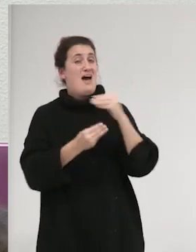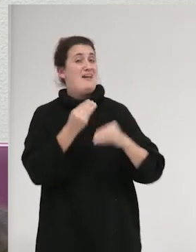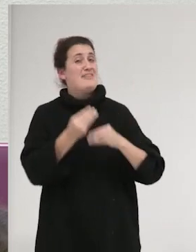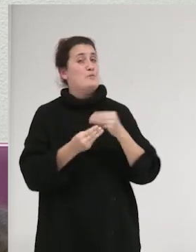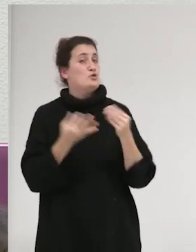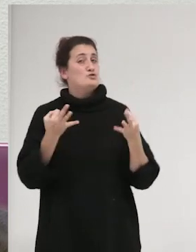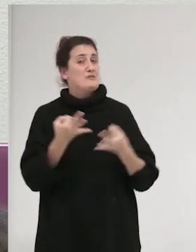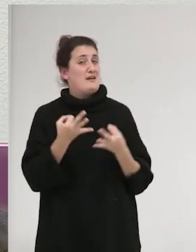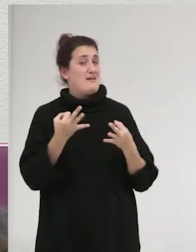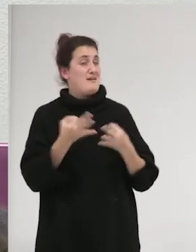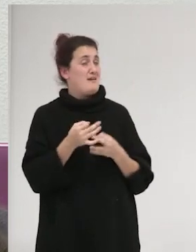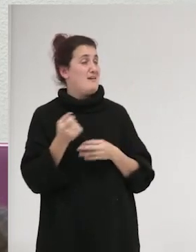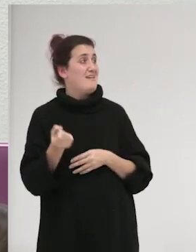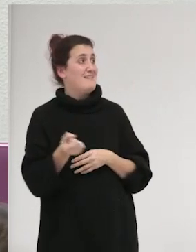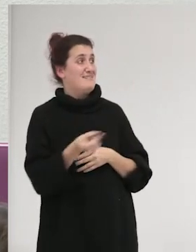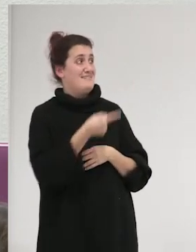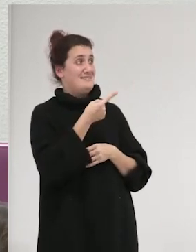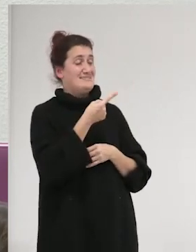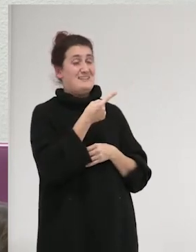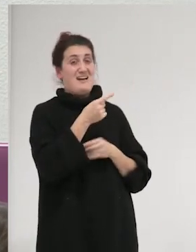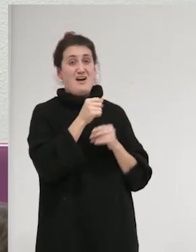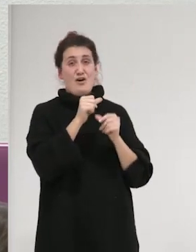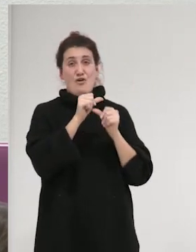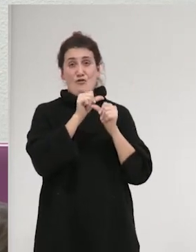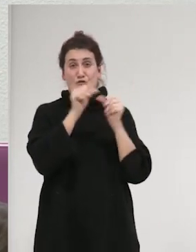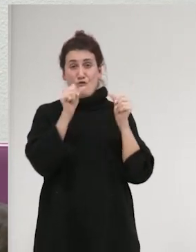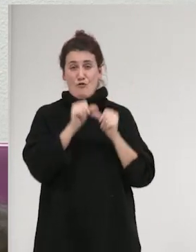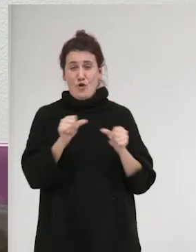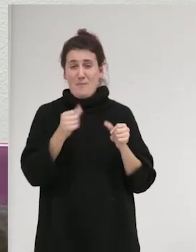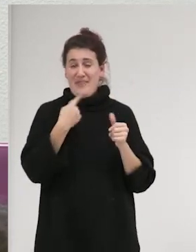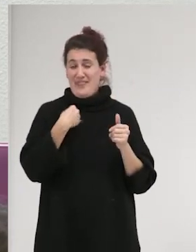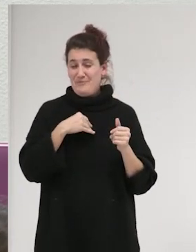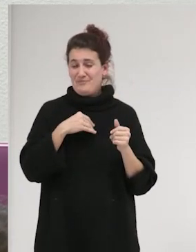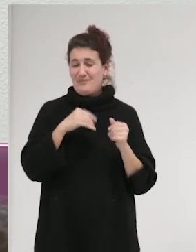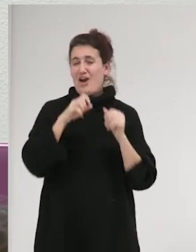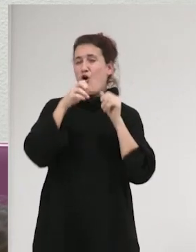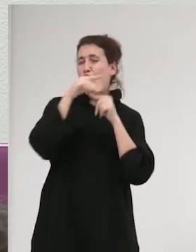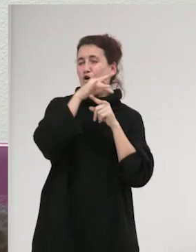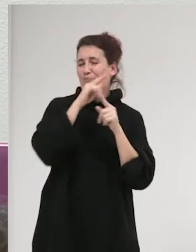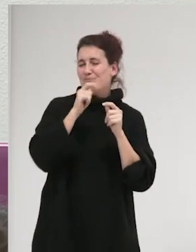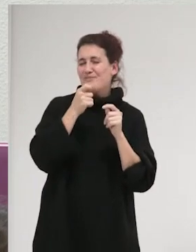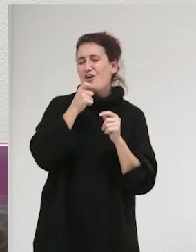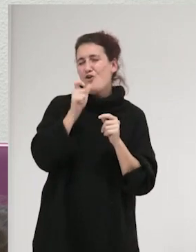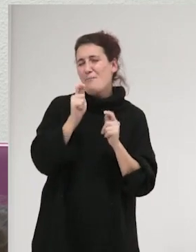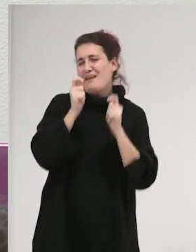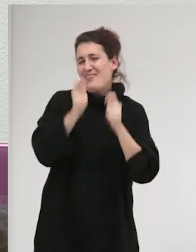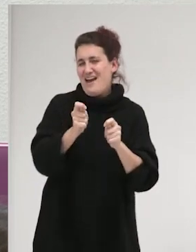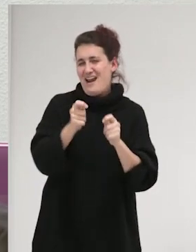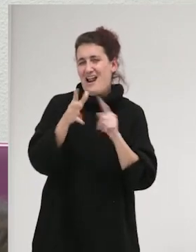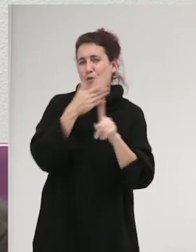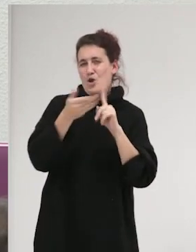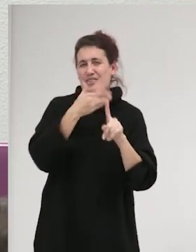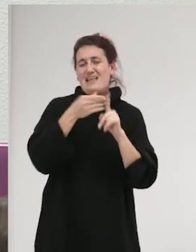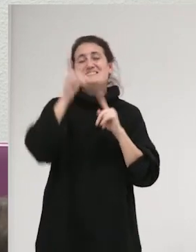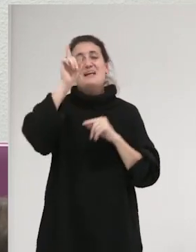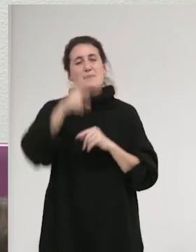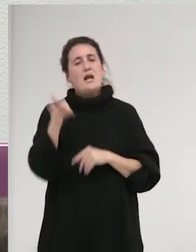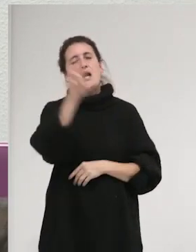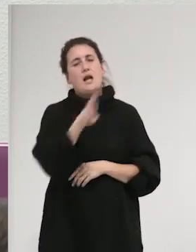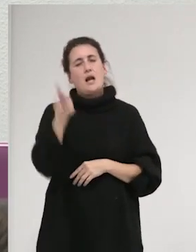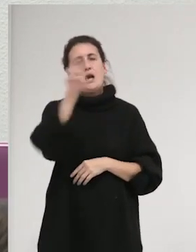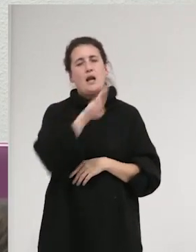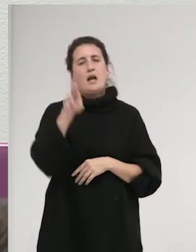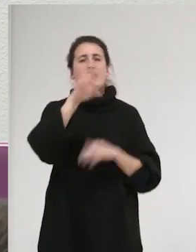de esta forma de conceptualizar la violencia es esta idea de, también, esa reiteración dentro de la feminidad